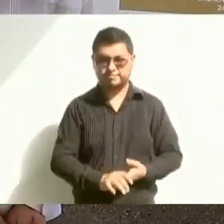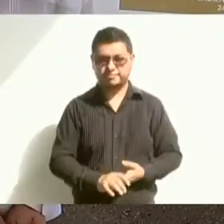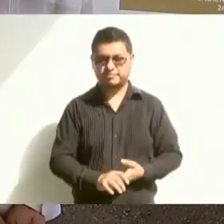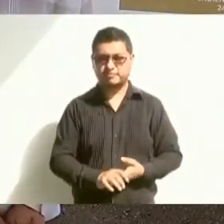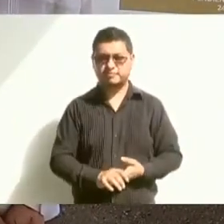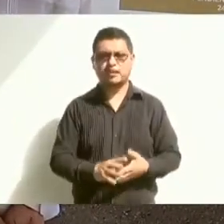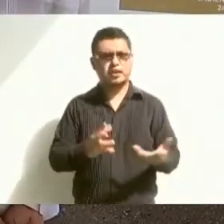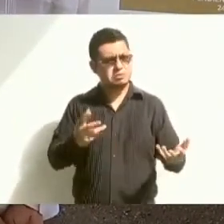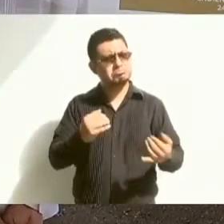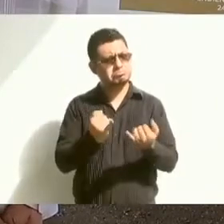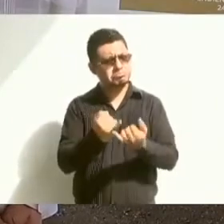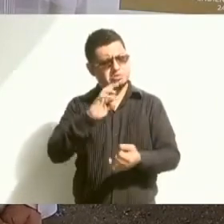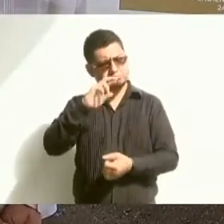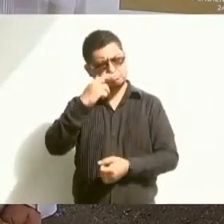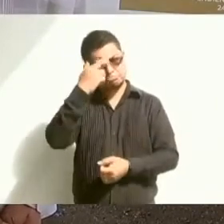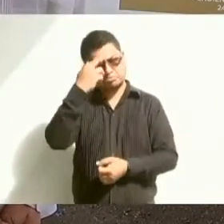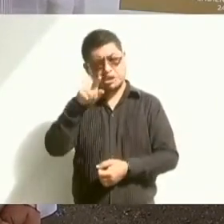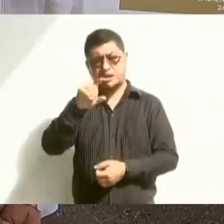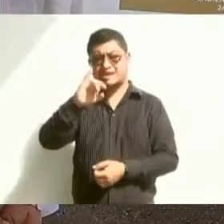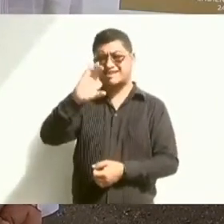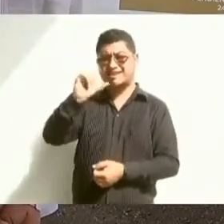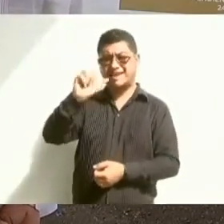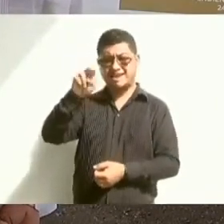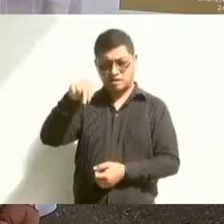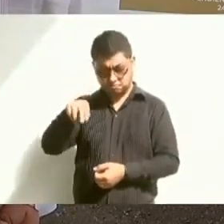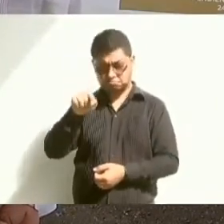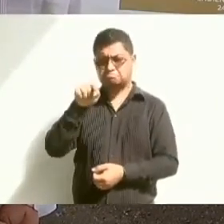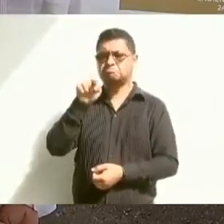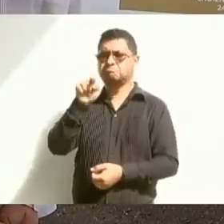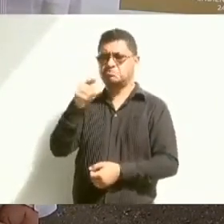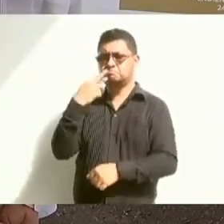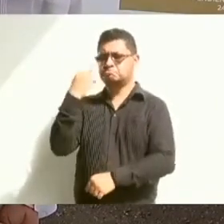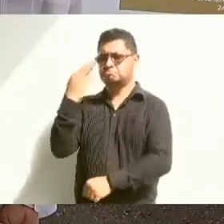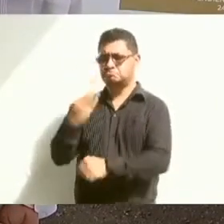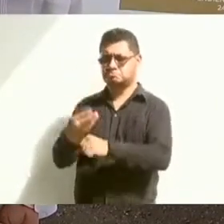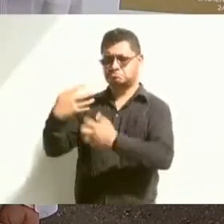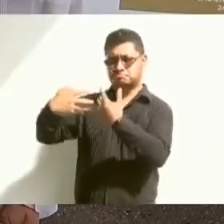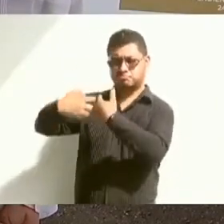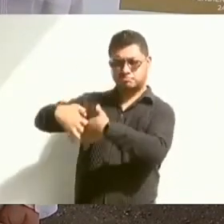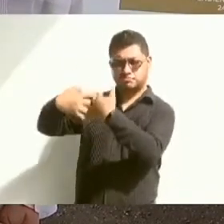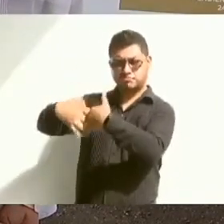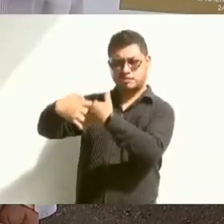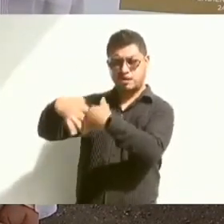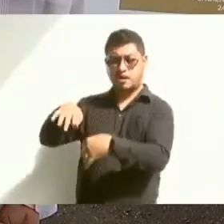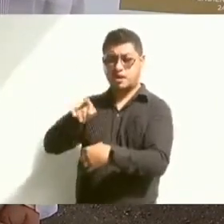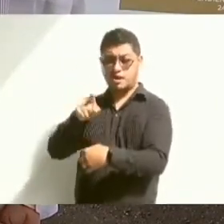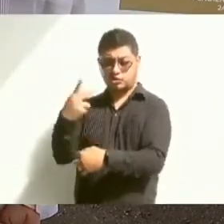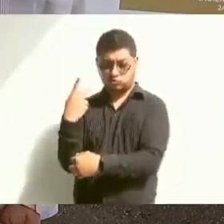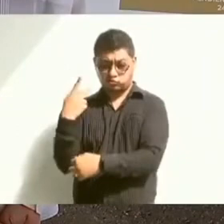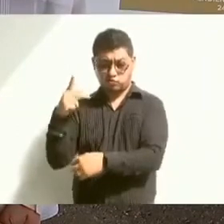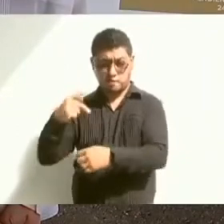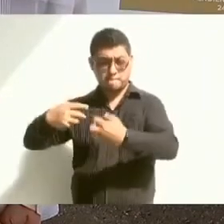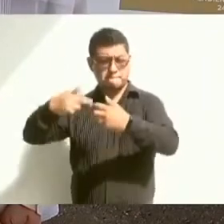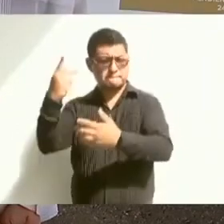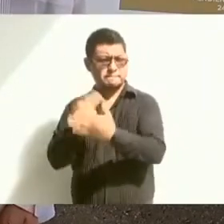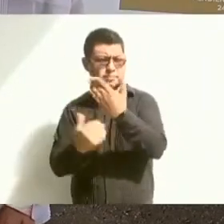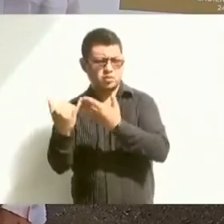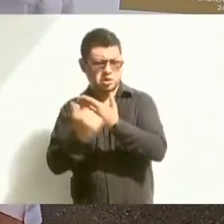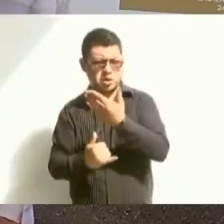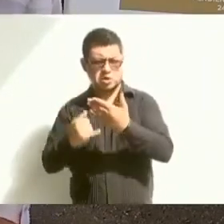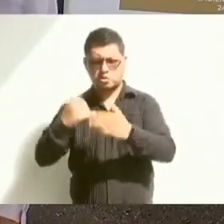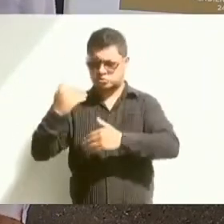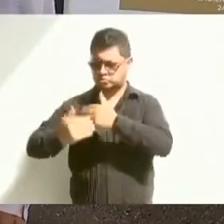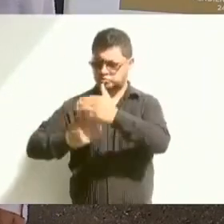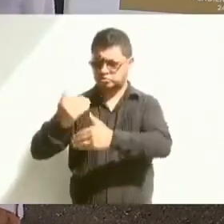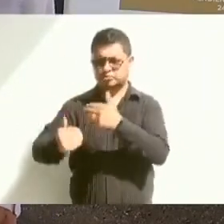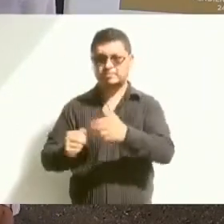la constructora, como decíamos, es ICA, el consorcio de ICA. Tiene ya un proyecto ejecutivo que